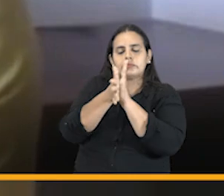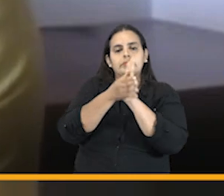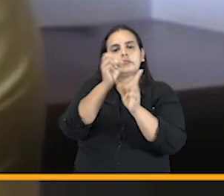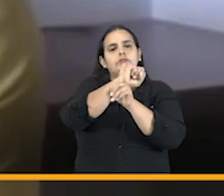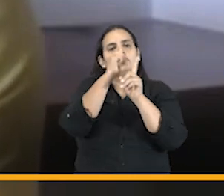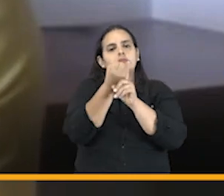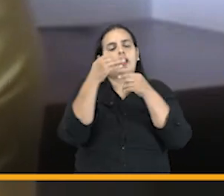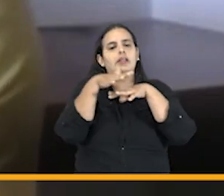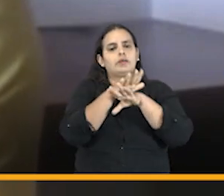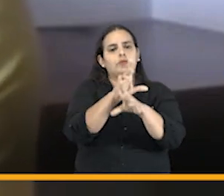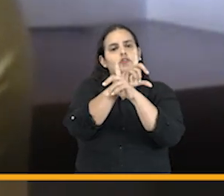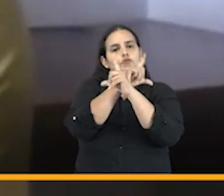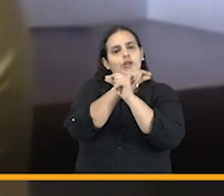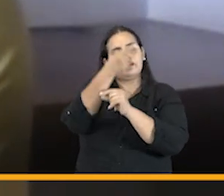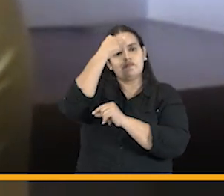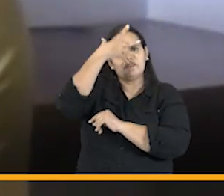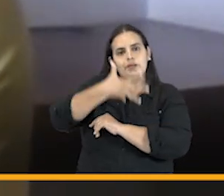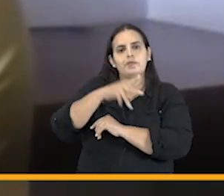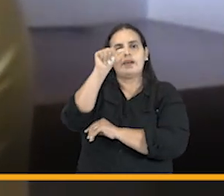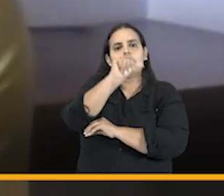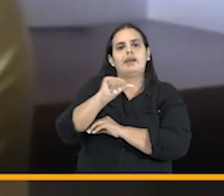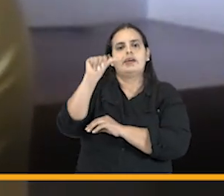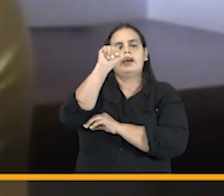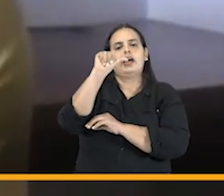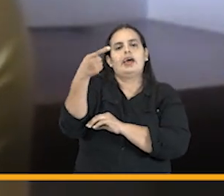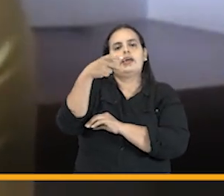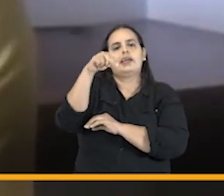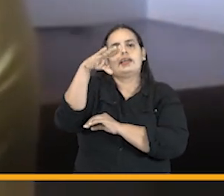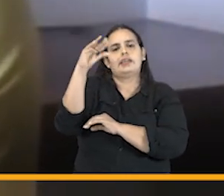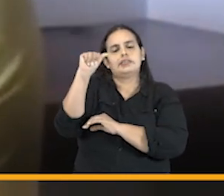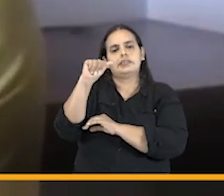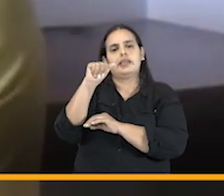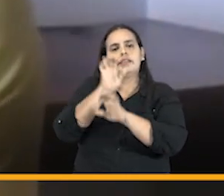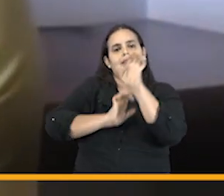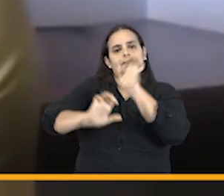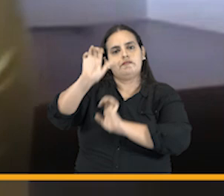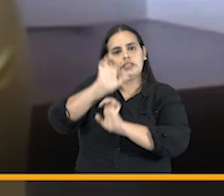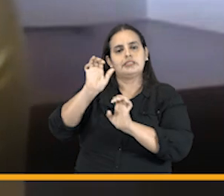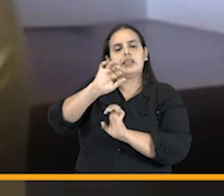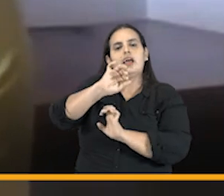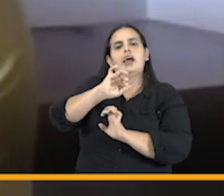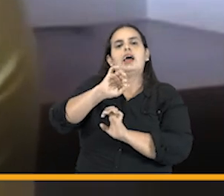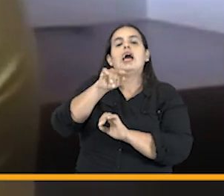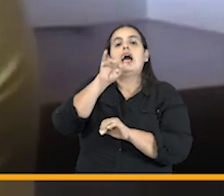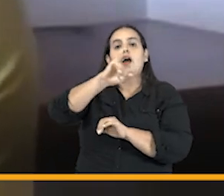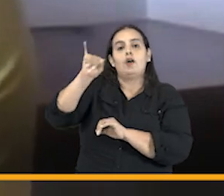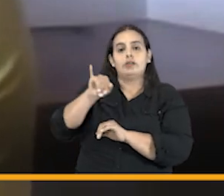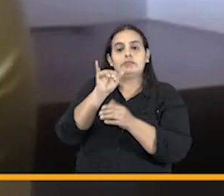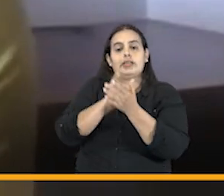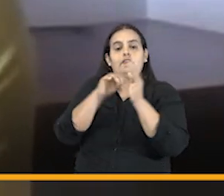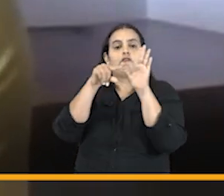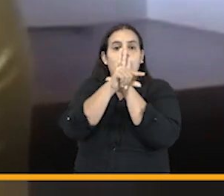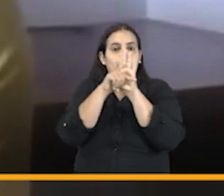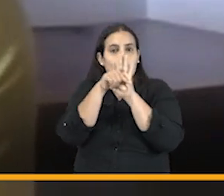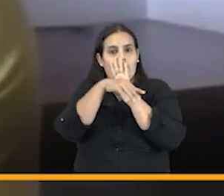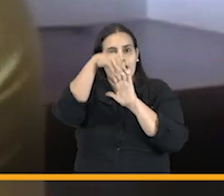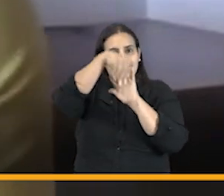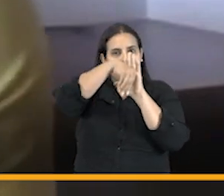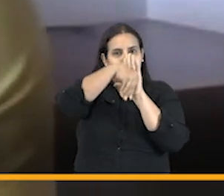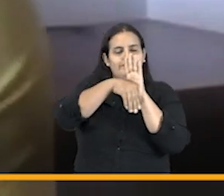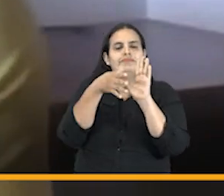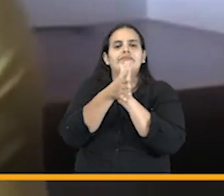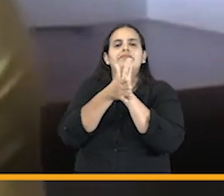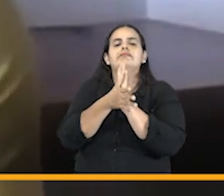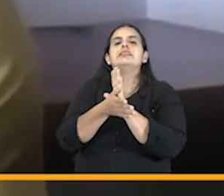sociales twitter y facebook arroba agencia defensa jota y del formulario que se encuentra en nuestra página web www